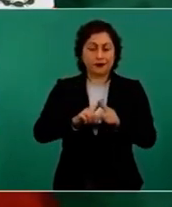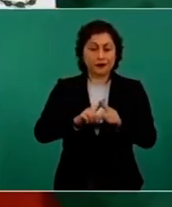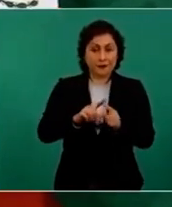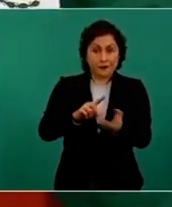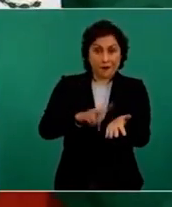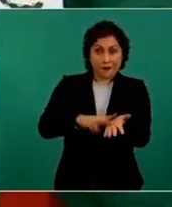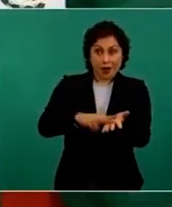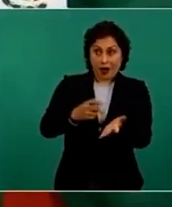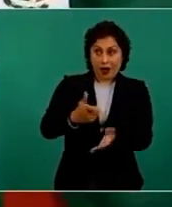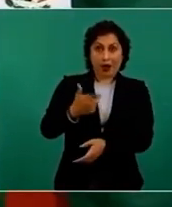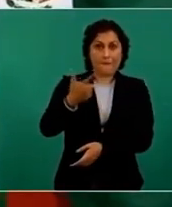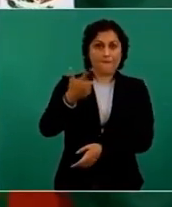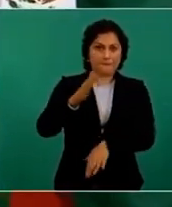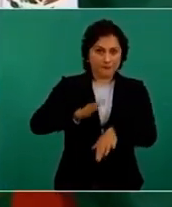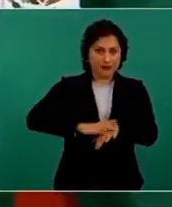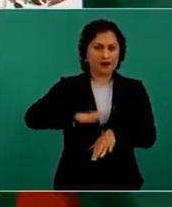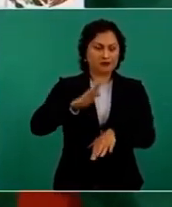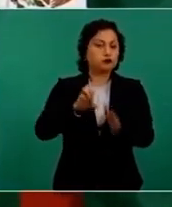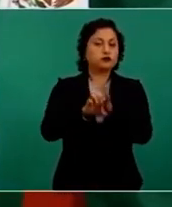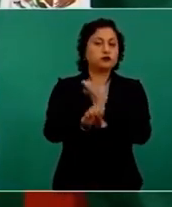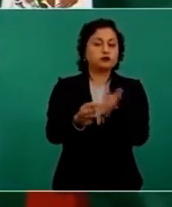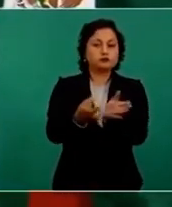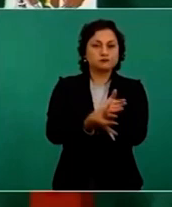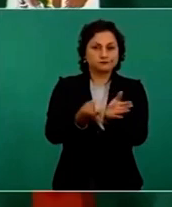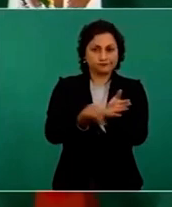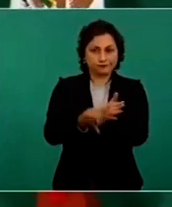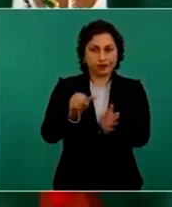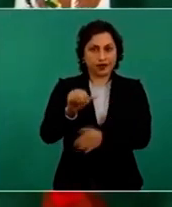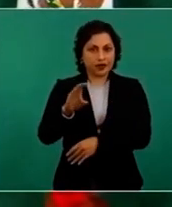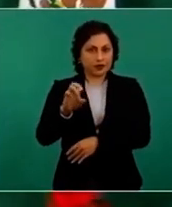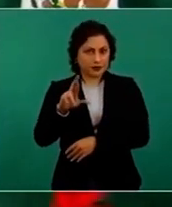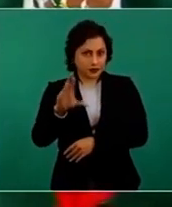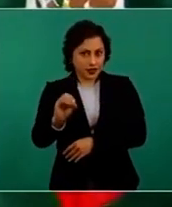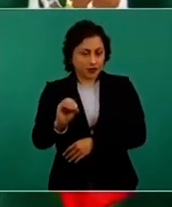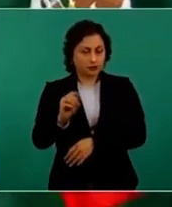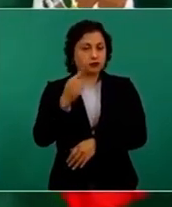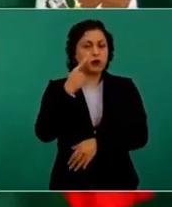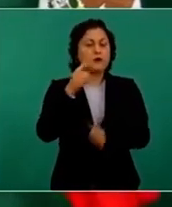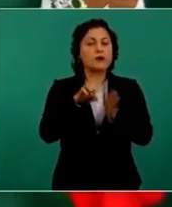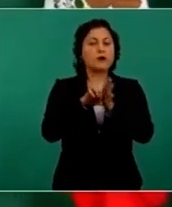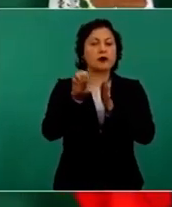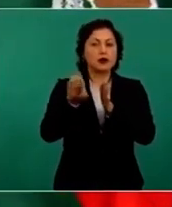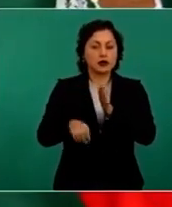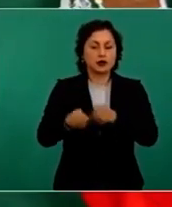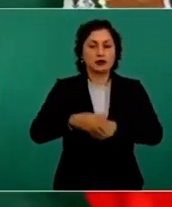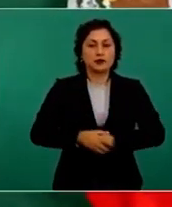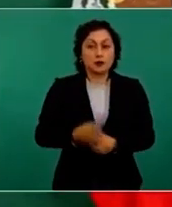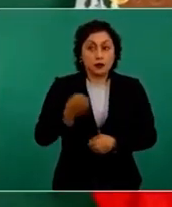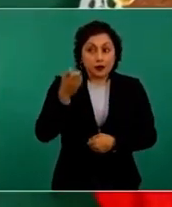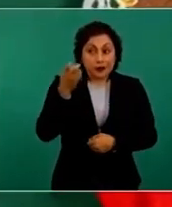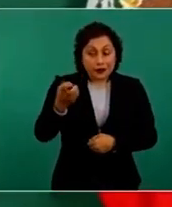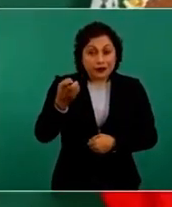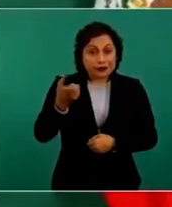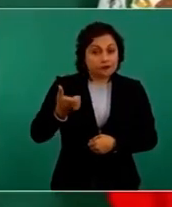Ha impactado mucho el incremento en los costos